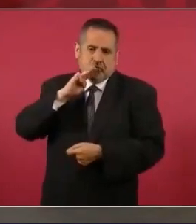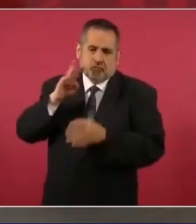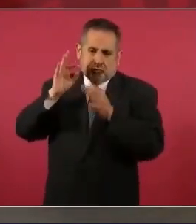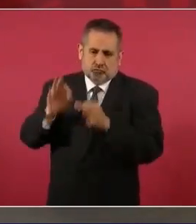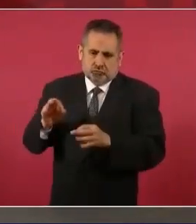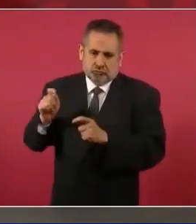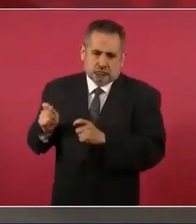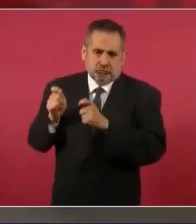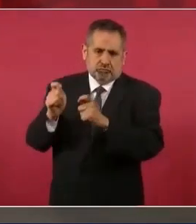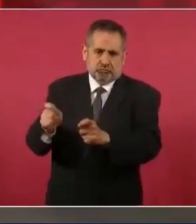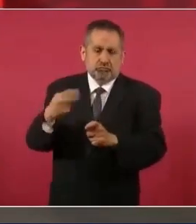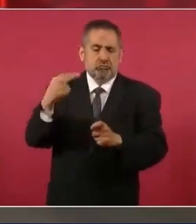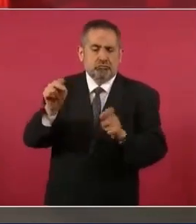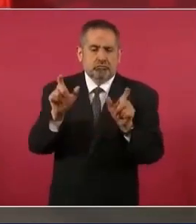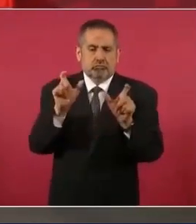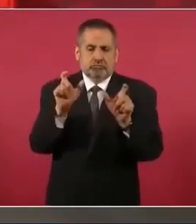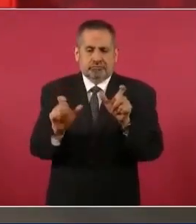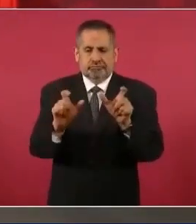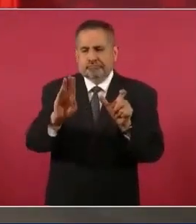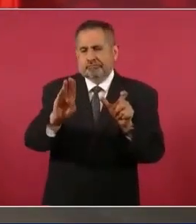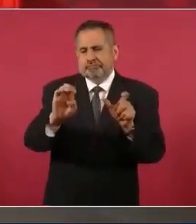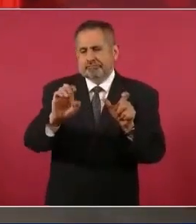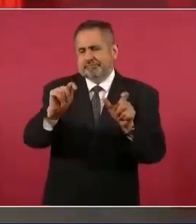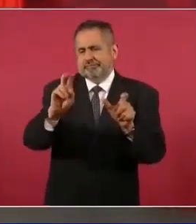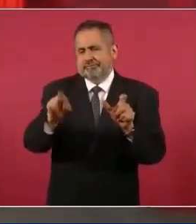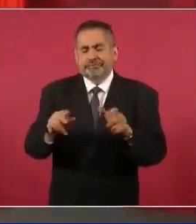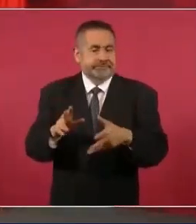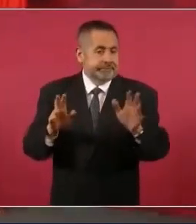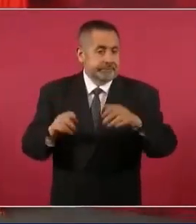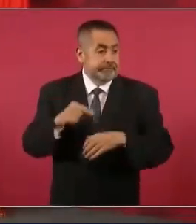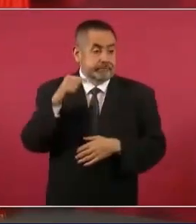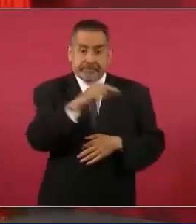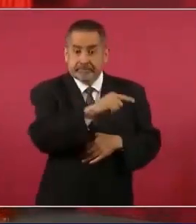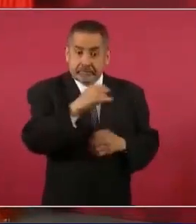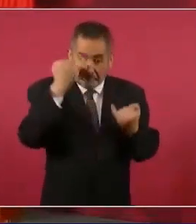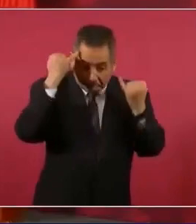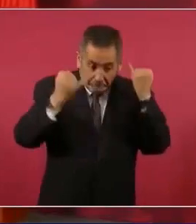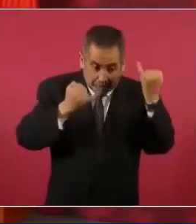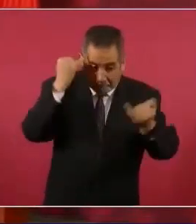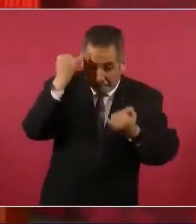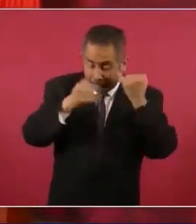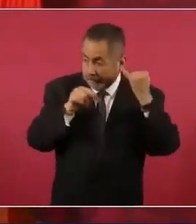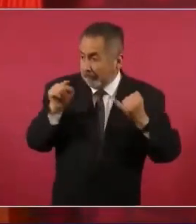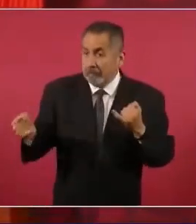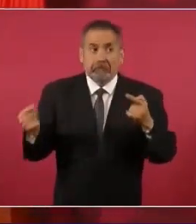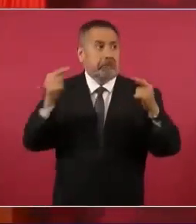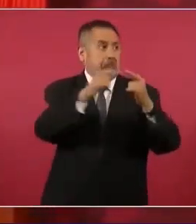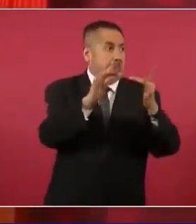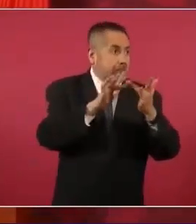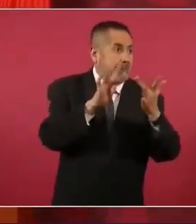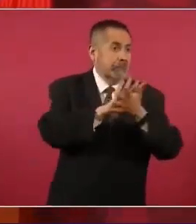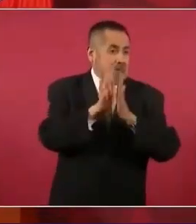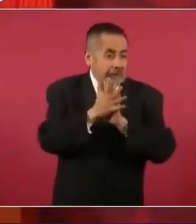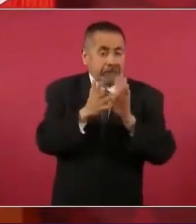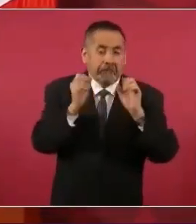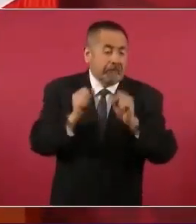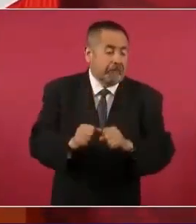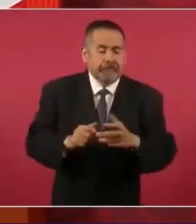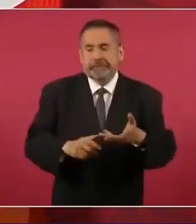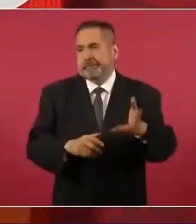de su madre, pero estos ya se pasaron, pero además no sólo